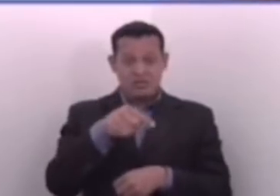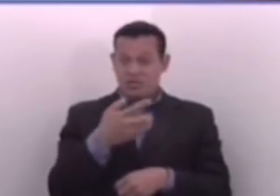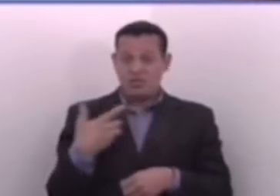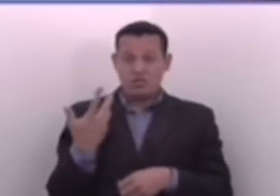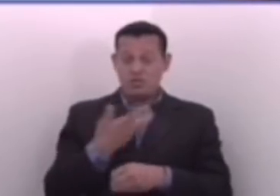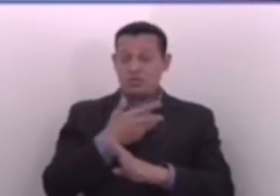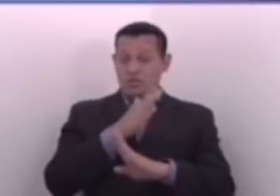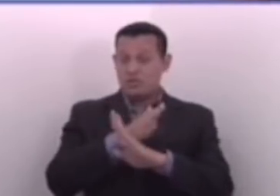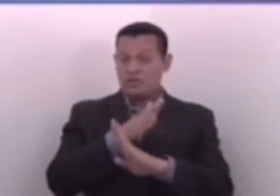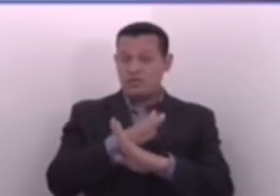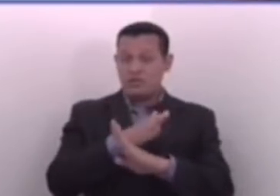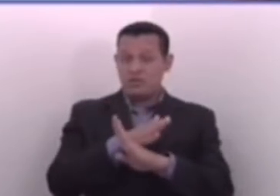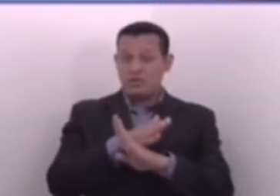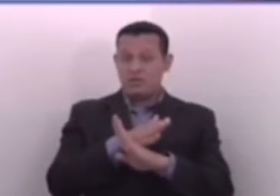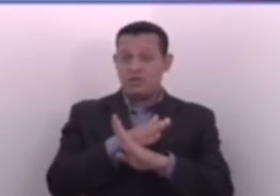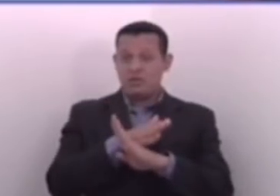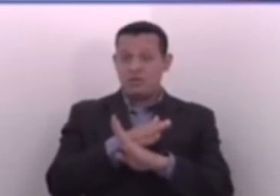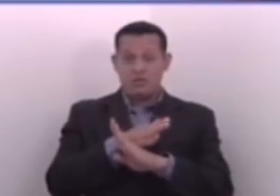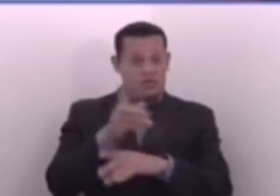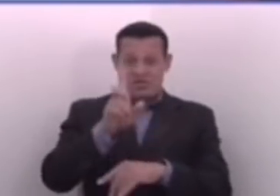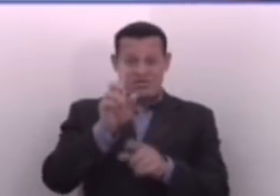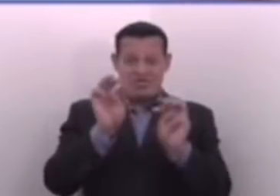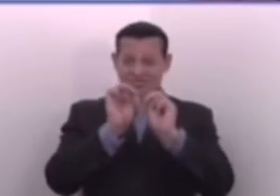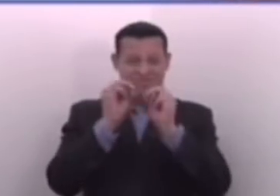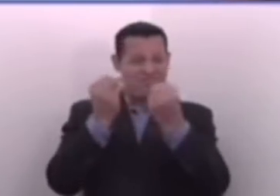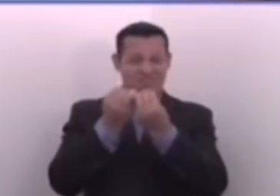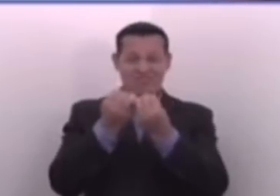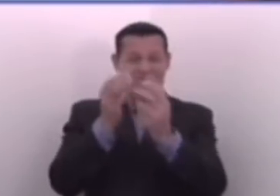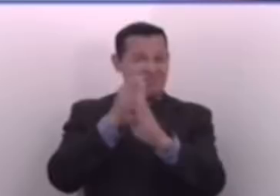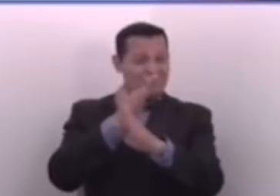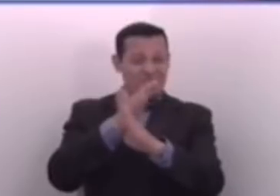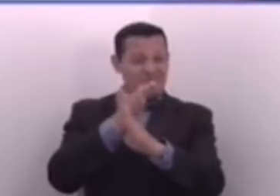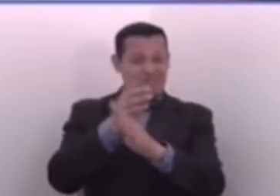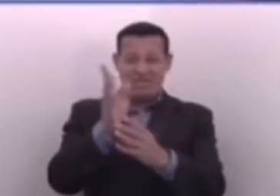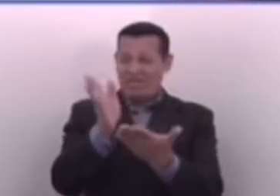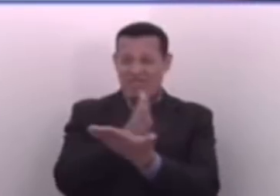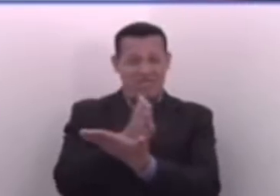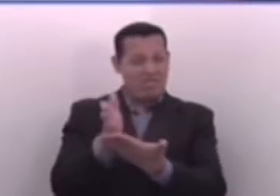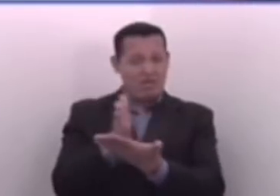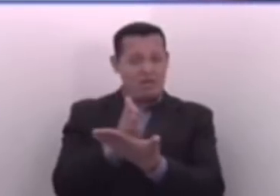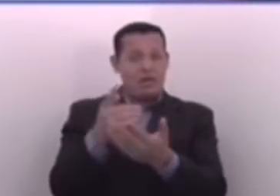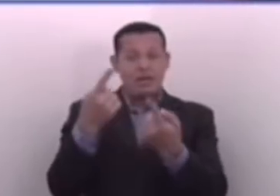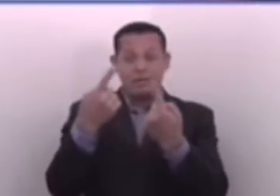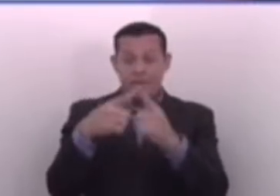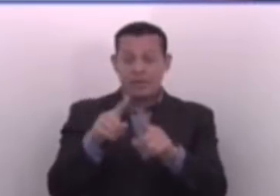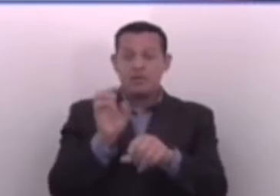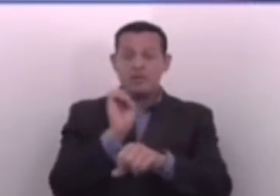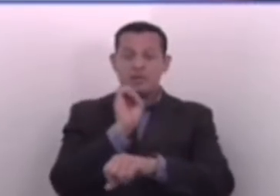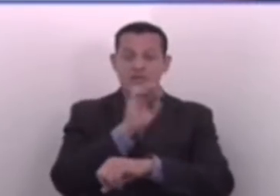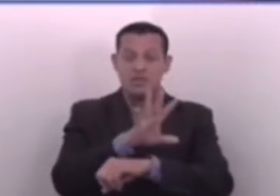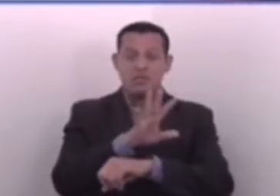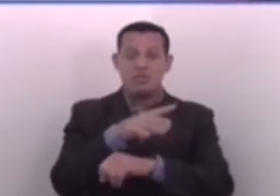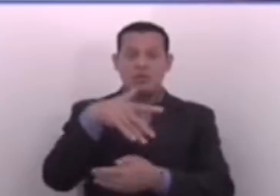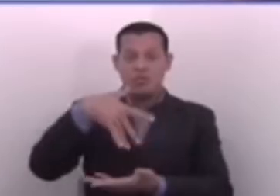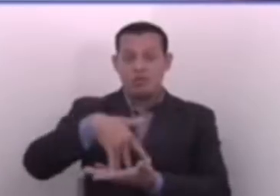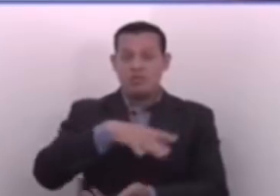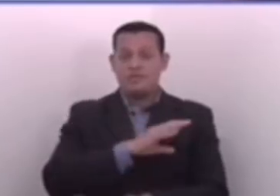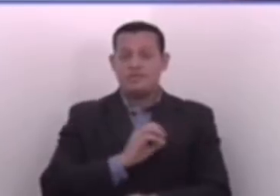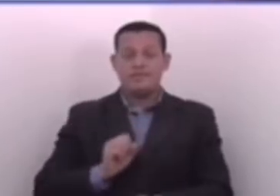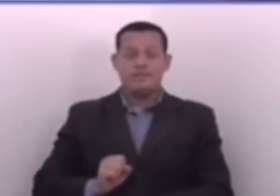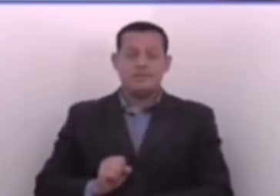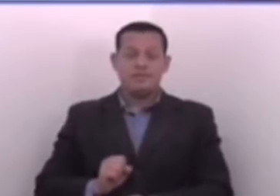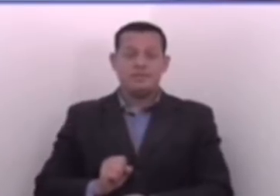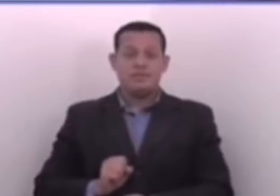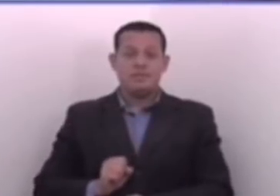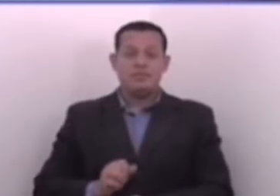defendiendo aquí y no estamos defendiendo a ningún delincuente. Por eso decimos, pueblo salvadoreño,